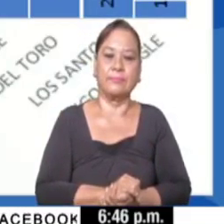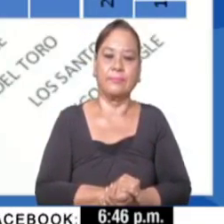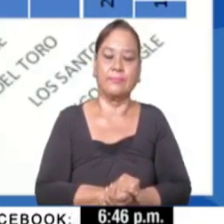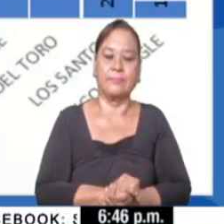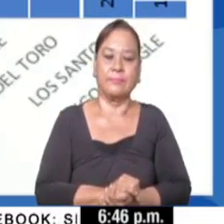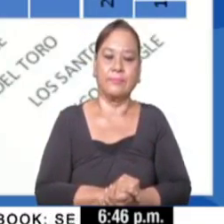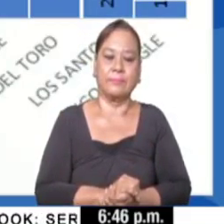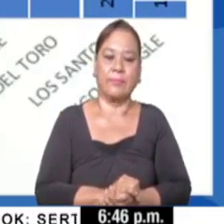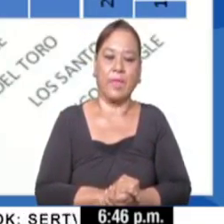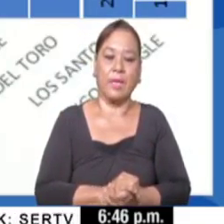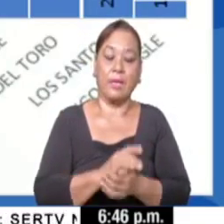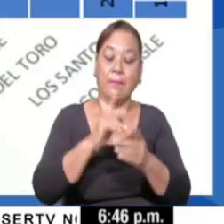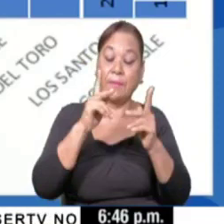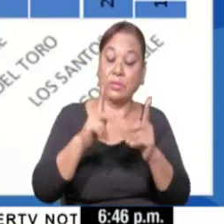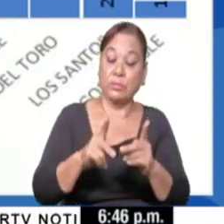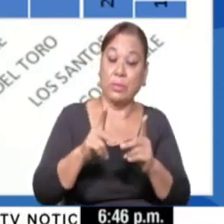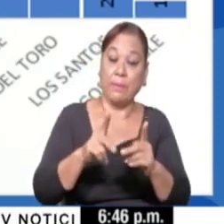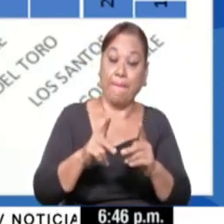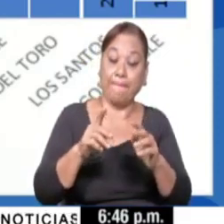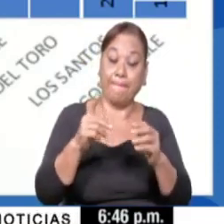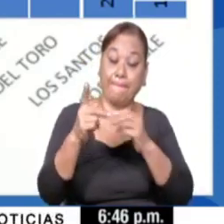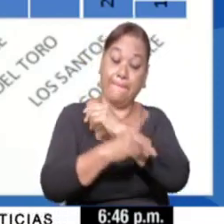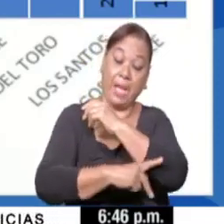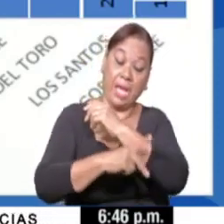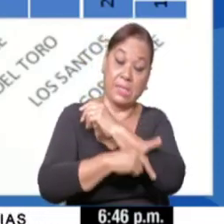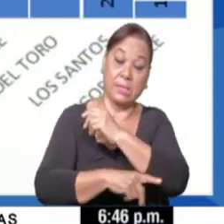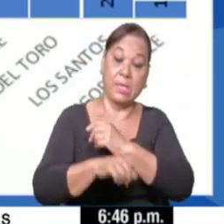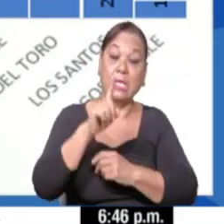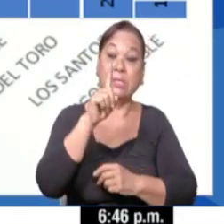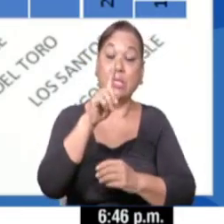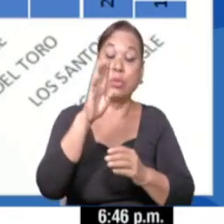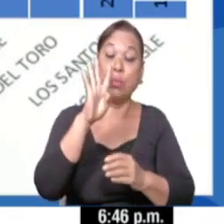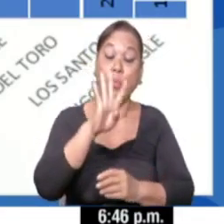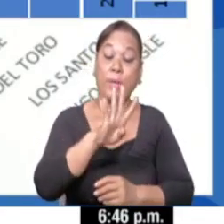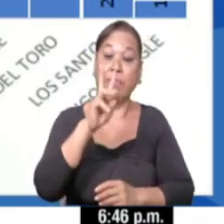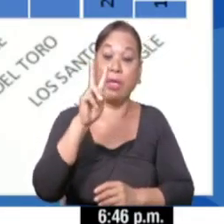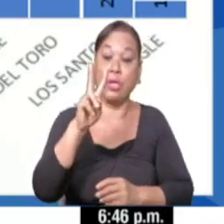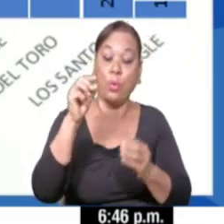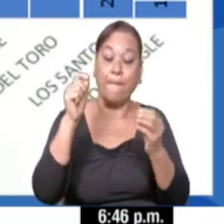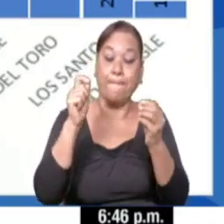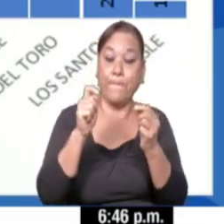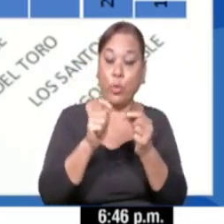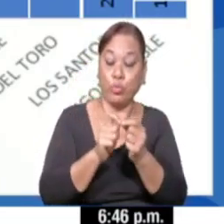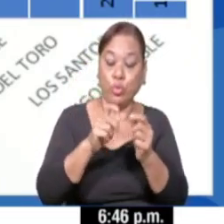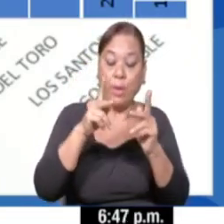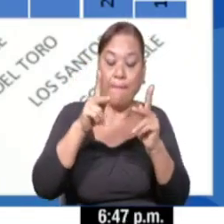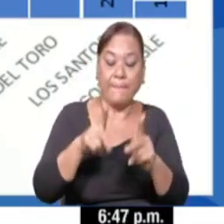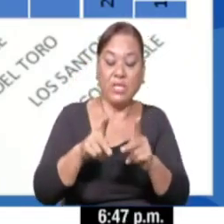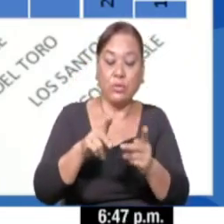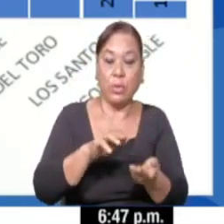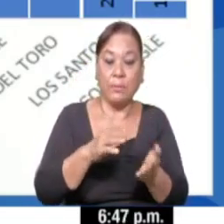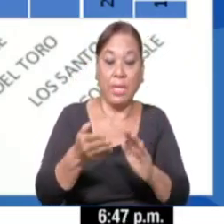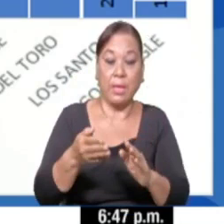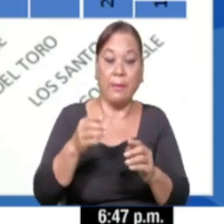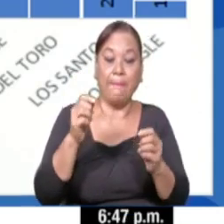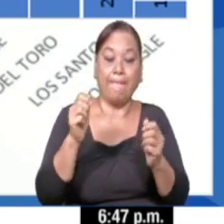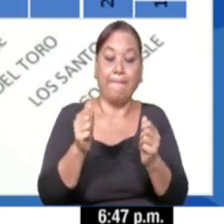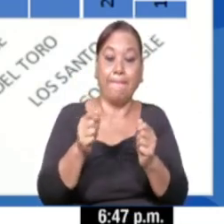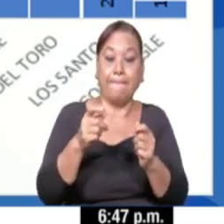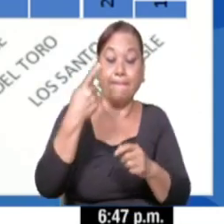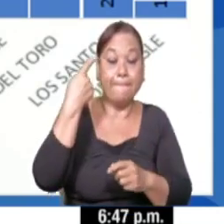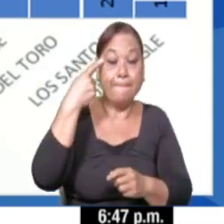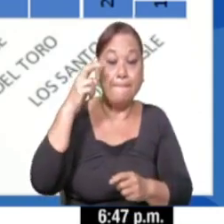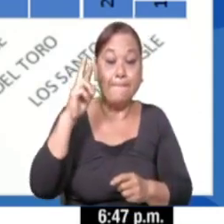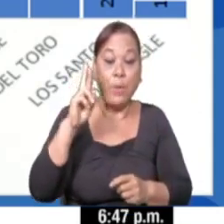La tasa de mortalidad de país, 142.2 fallecidos por 100,000 habitantes,